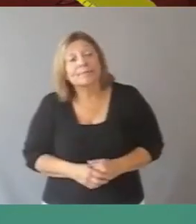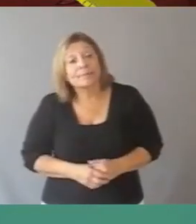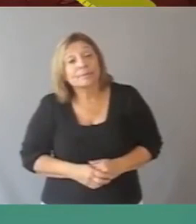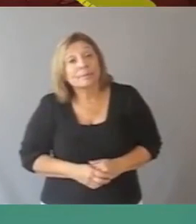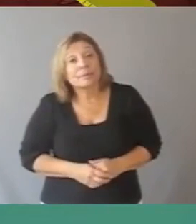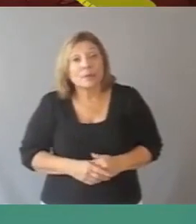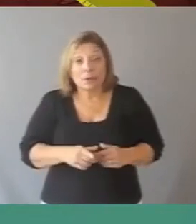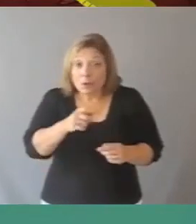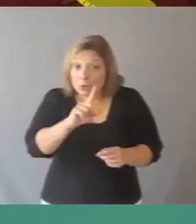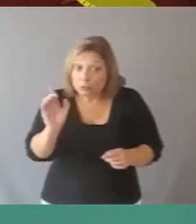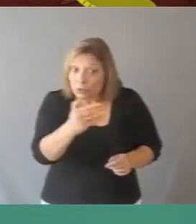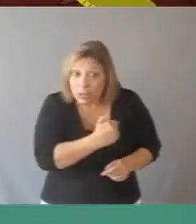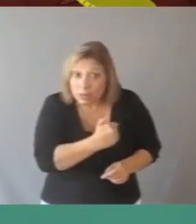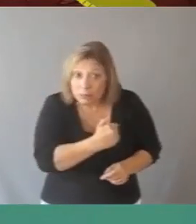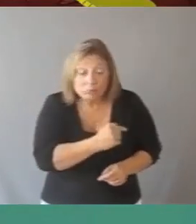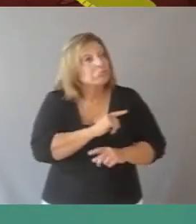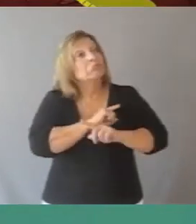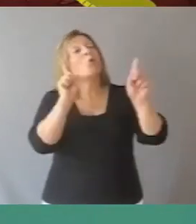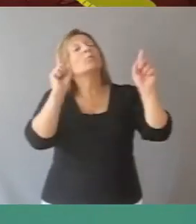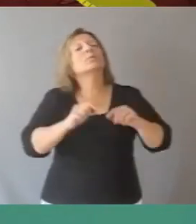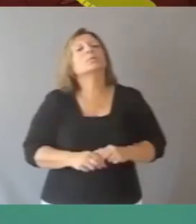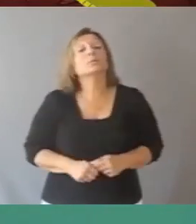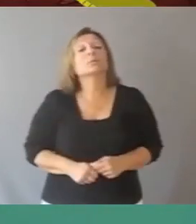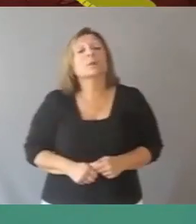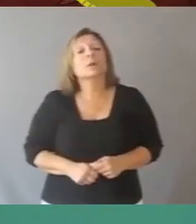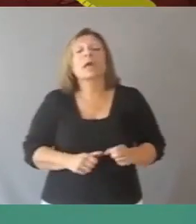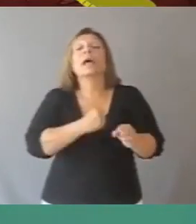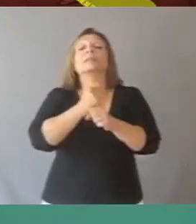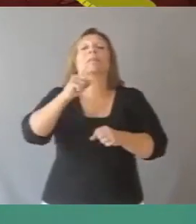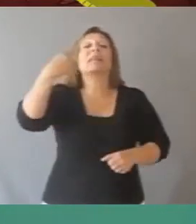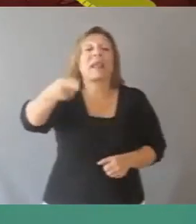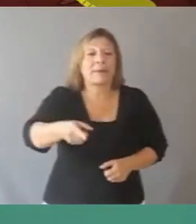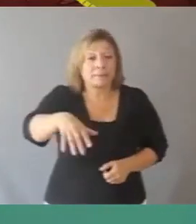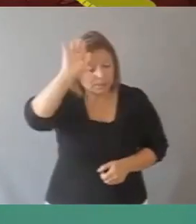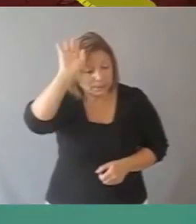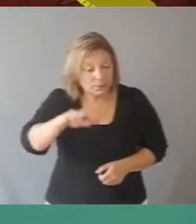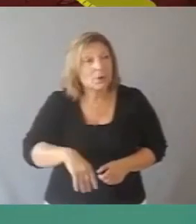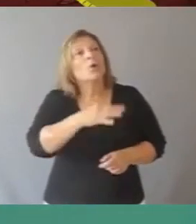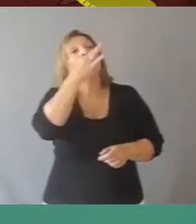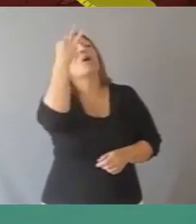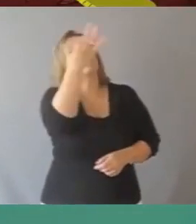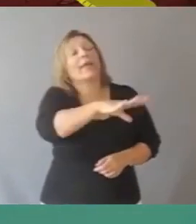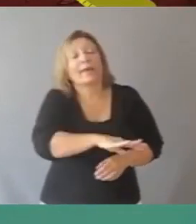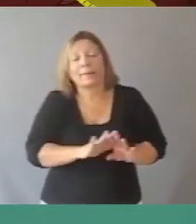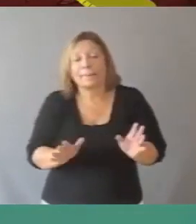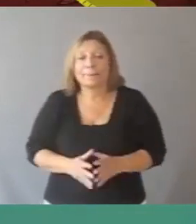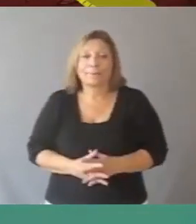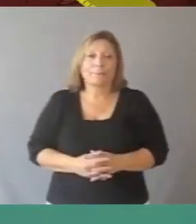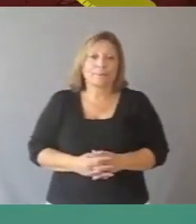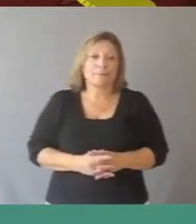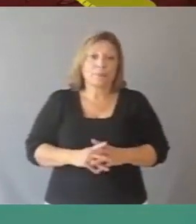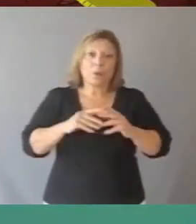ellos. —¿No lo sacan? —¡No! —Hasta mañana, entonces. —Hasta cuando quieran.